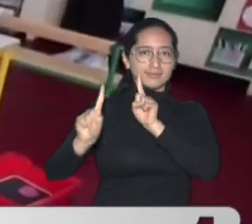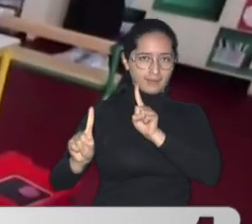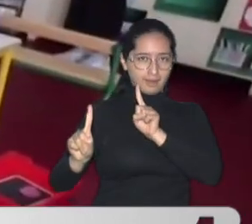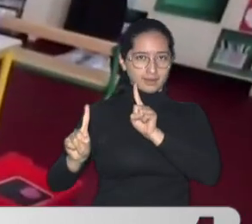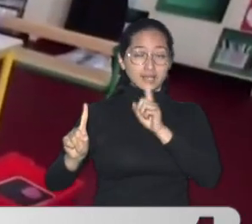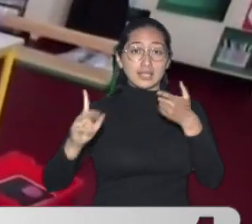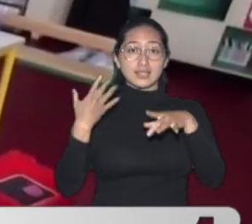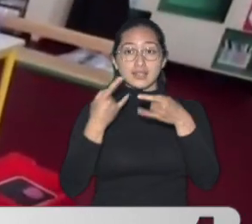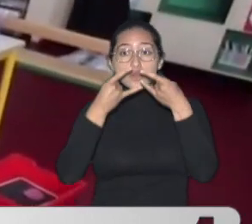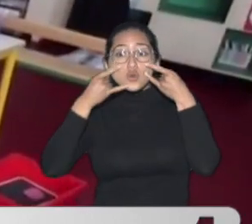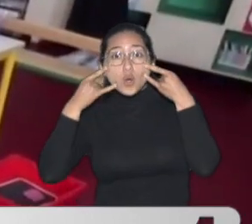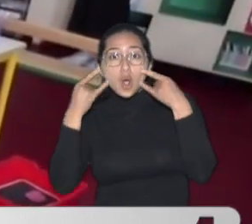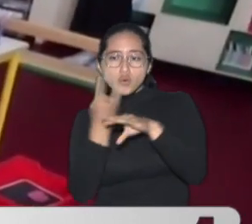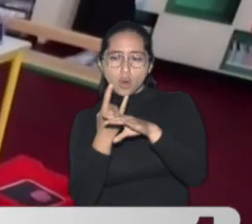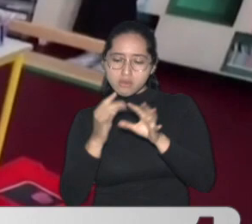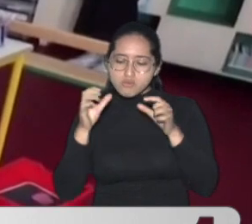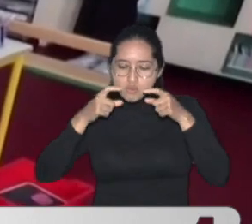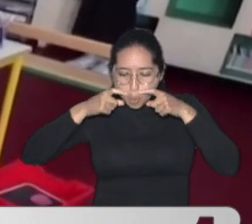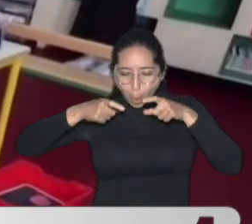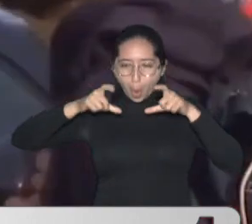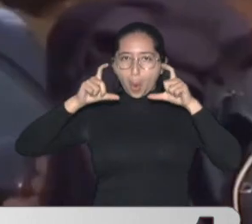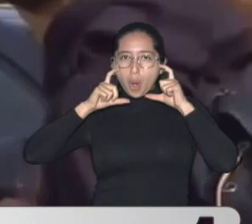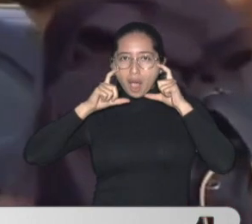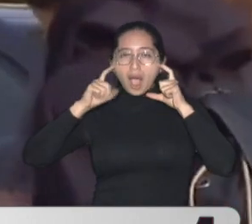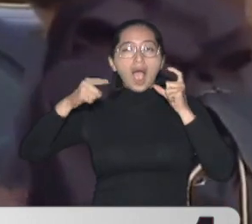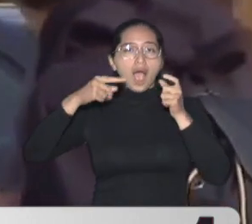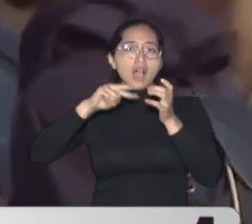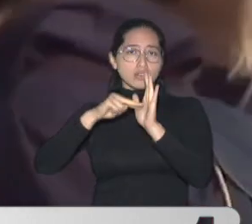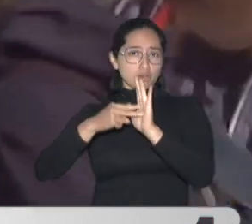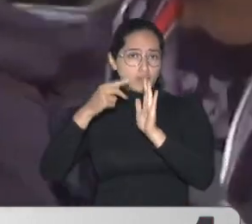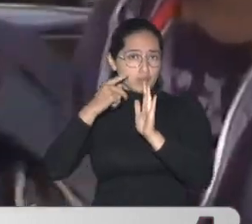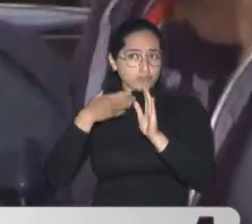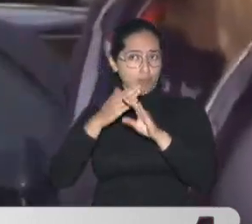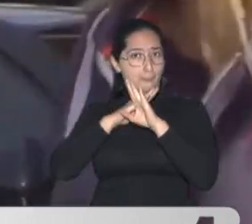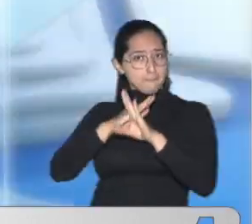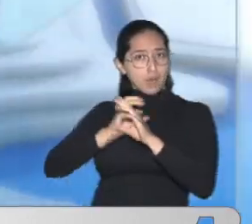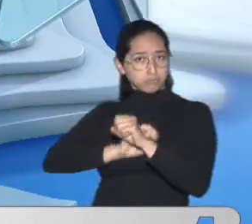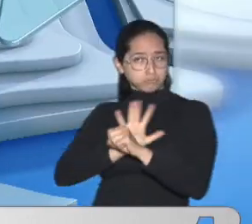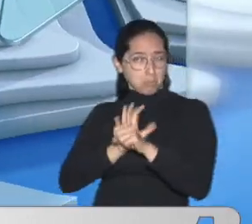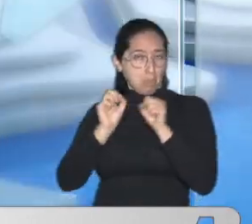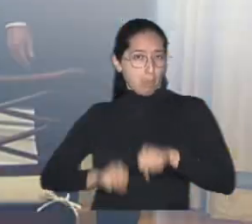Reducen significativamente La propagación Del virus En los entornos escolares